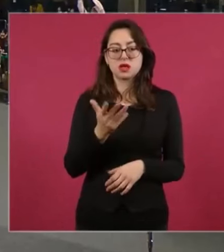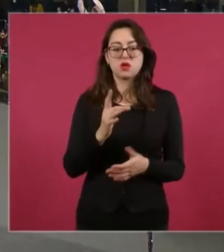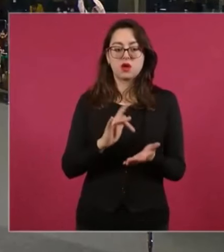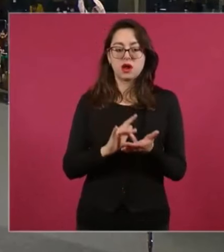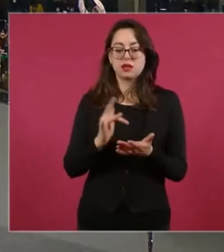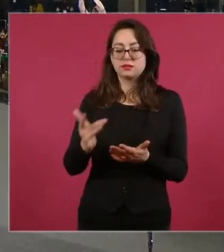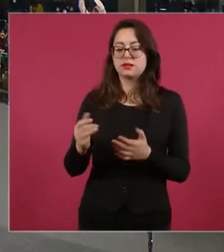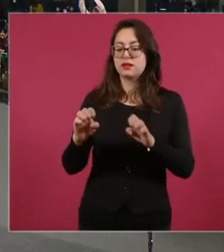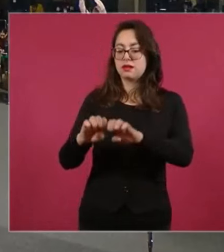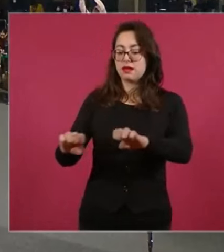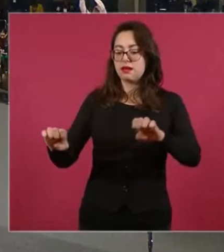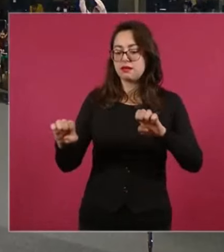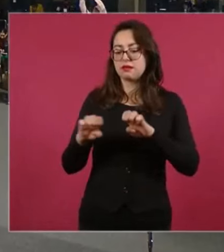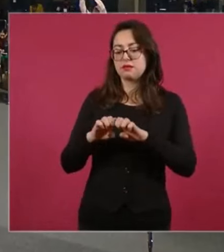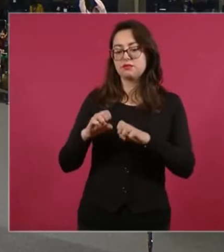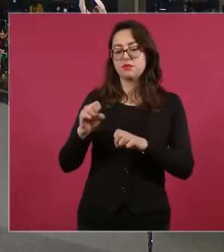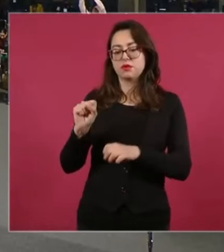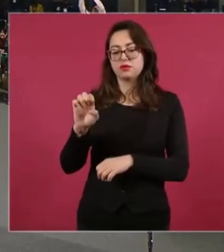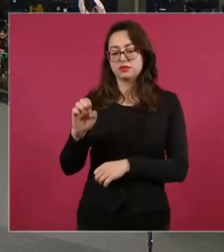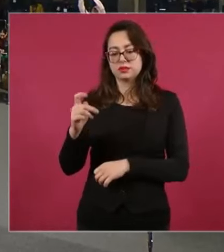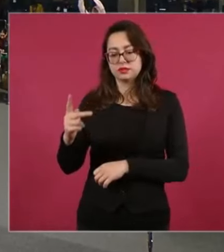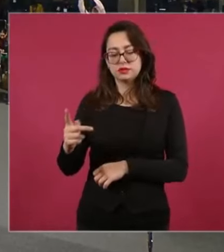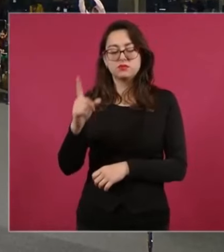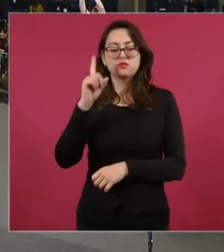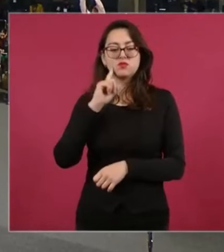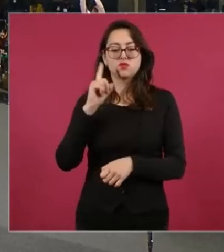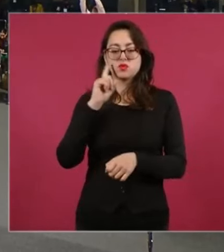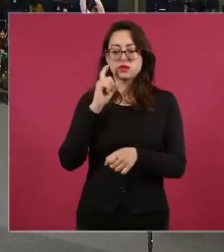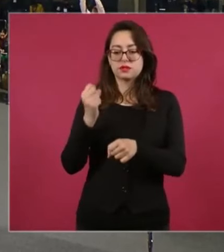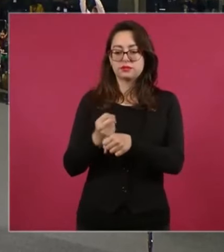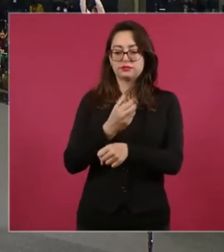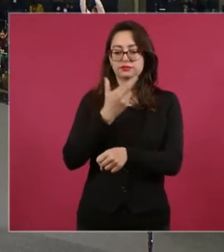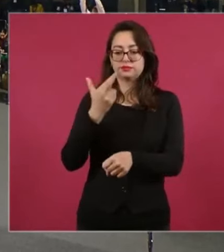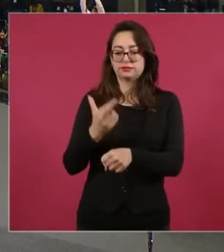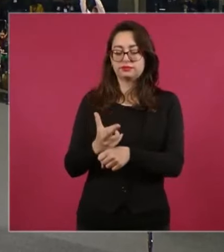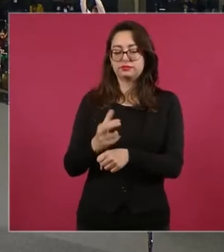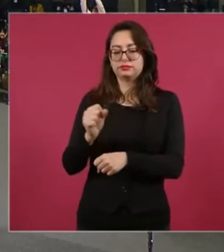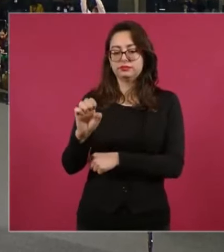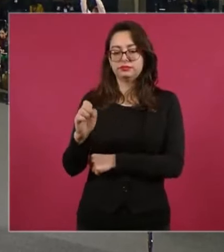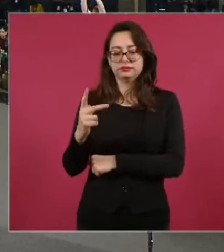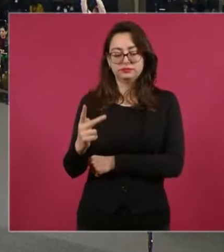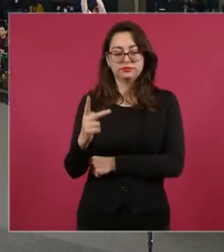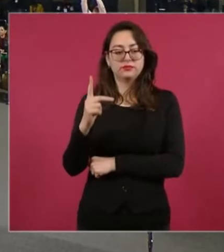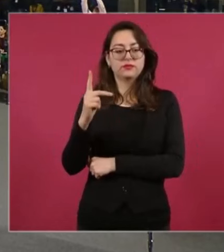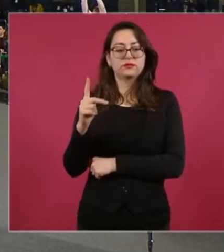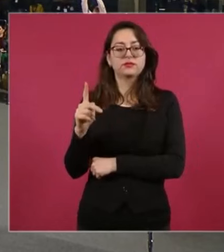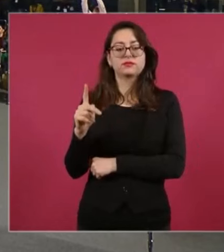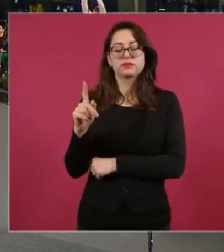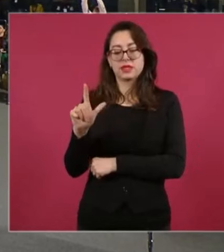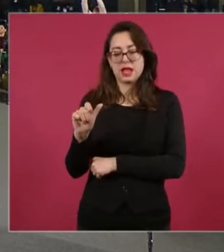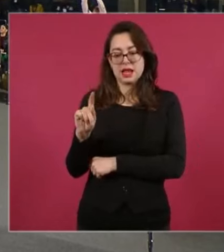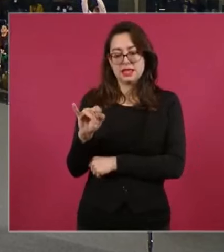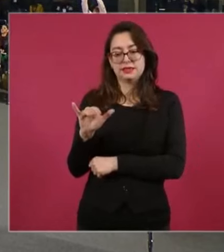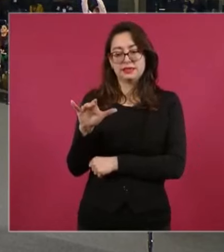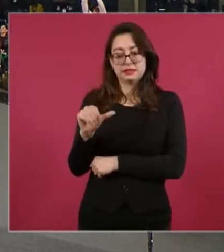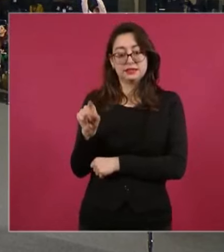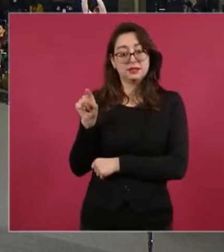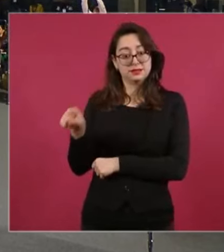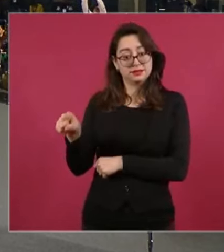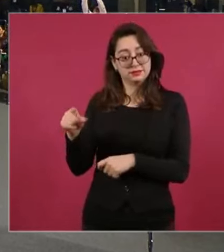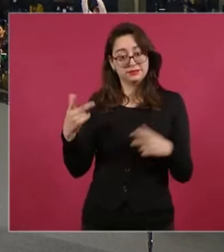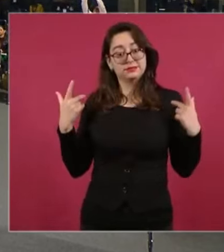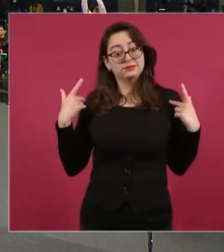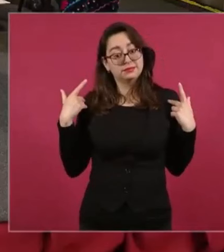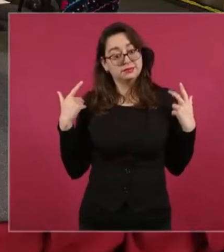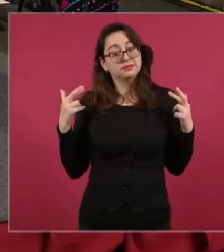Educación, a la secretaria de Educación, Leticia Ramírez, maestra. Ahora, eso también